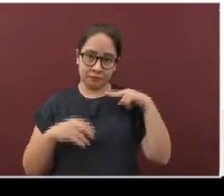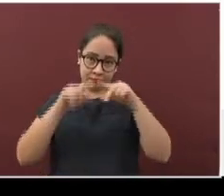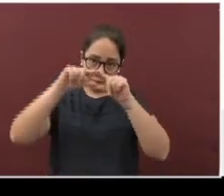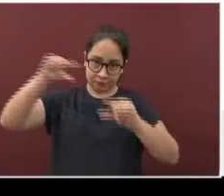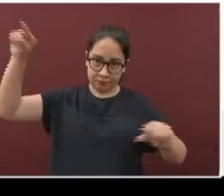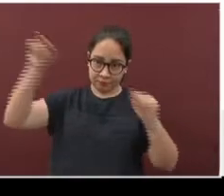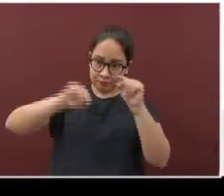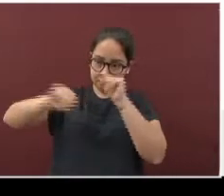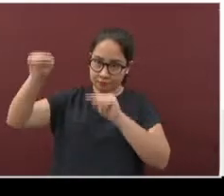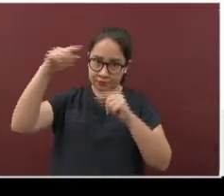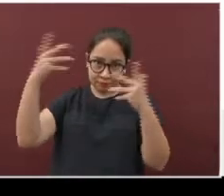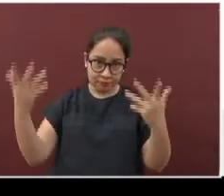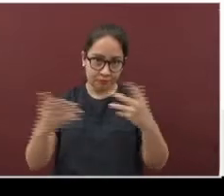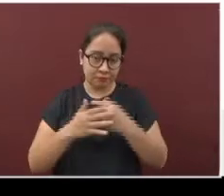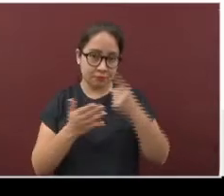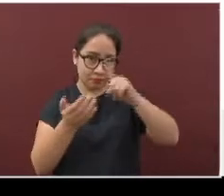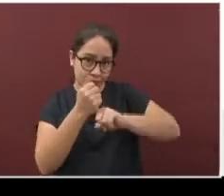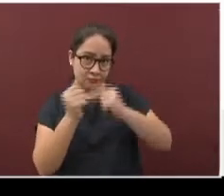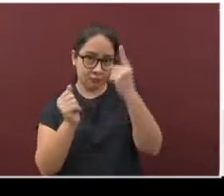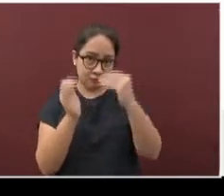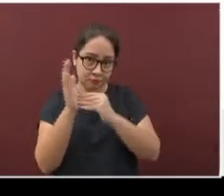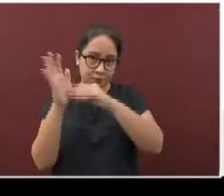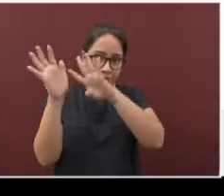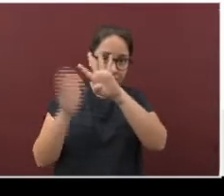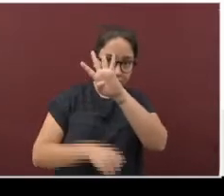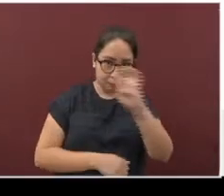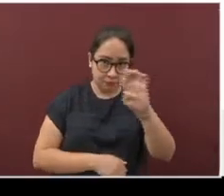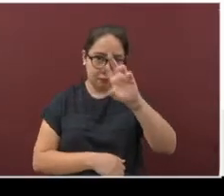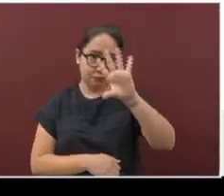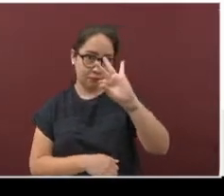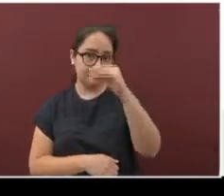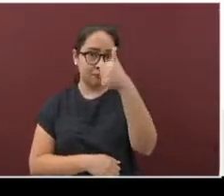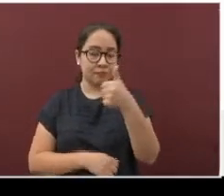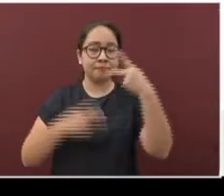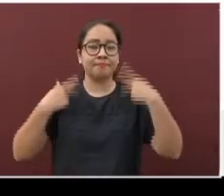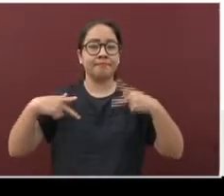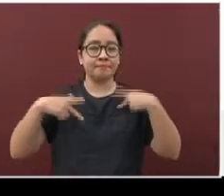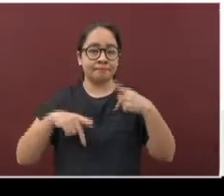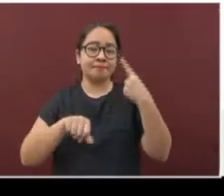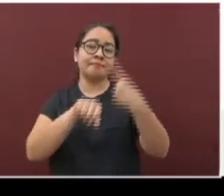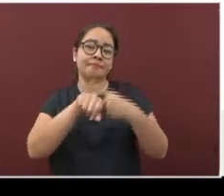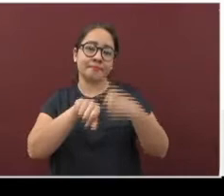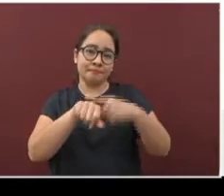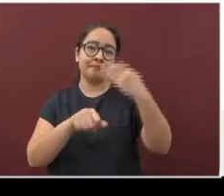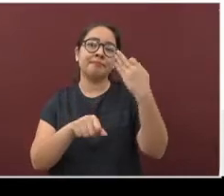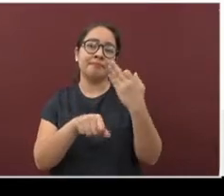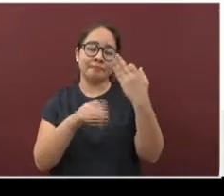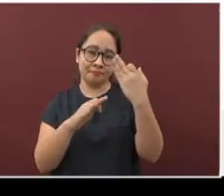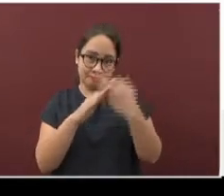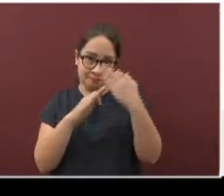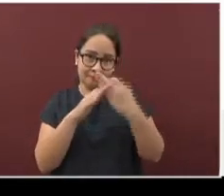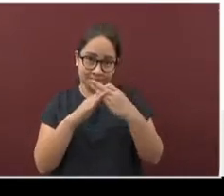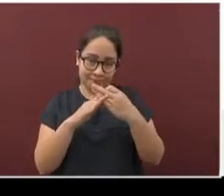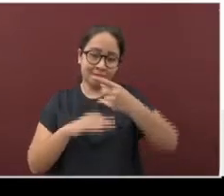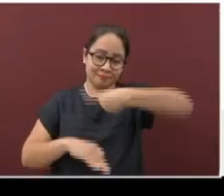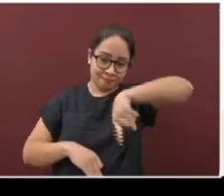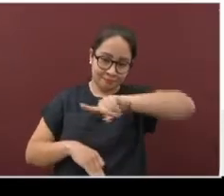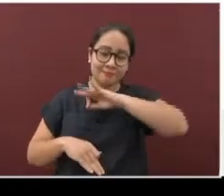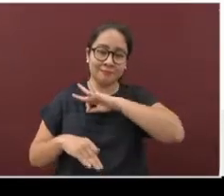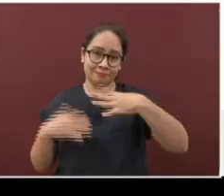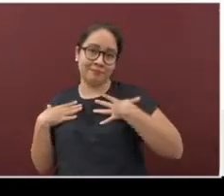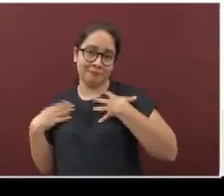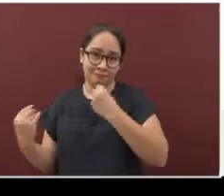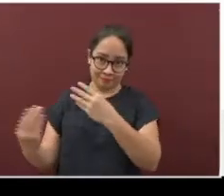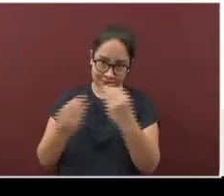del estado. 1.446 de ellos representan a los enfermos que pueden infectar a otras personas